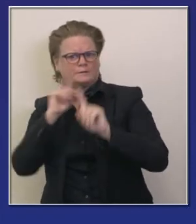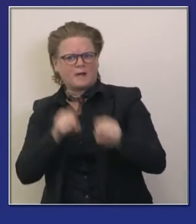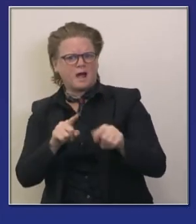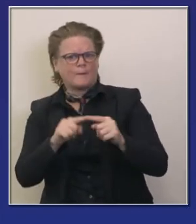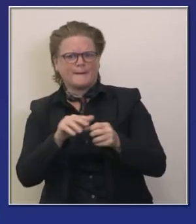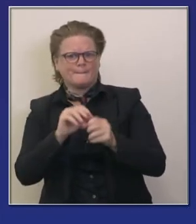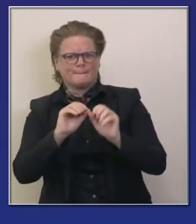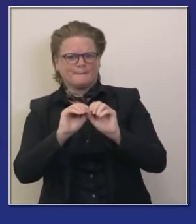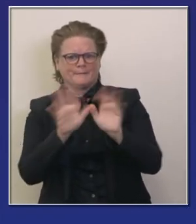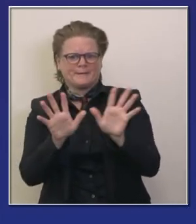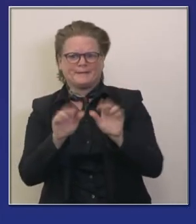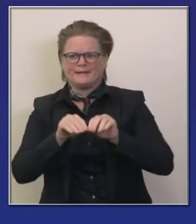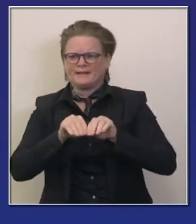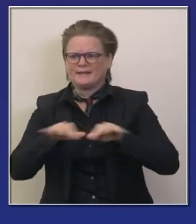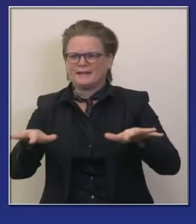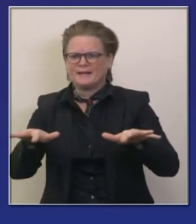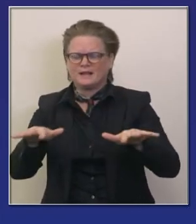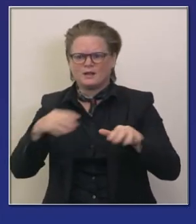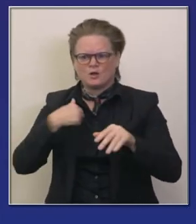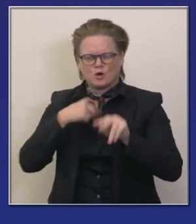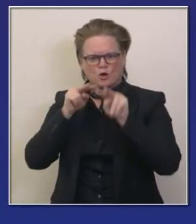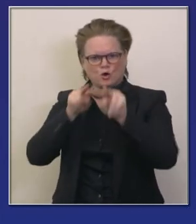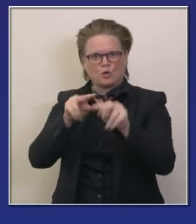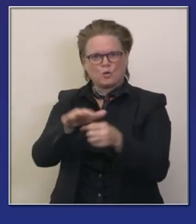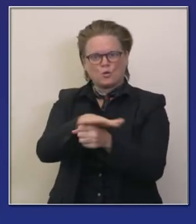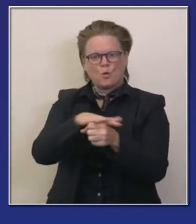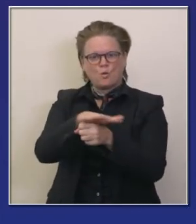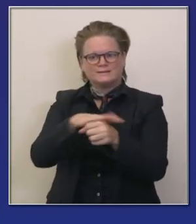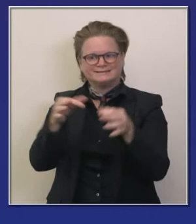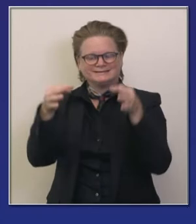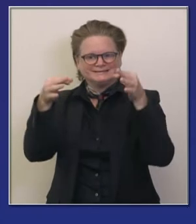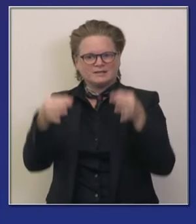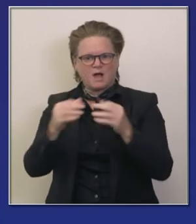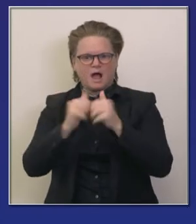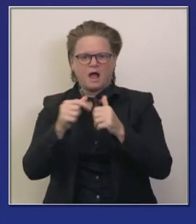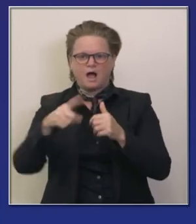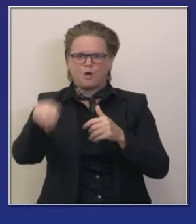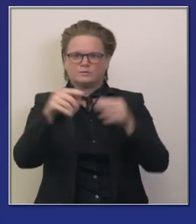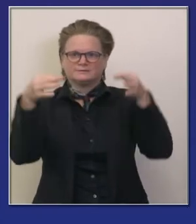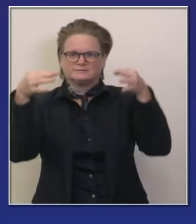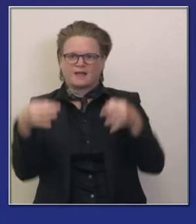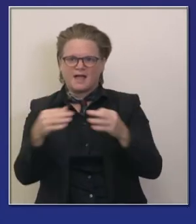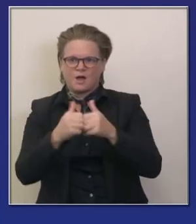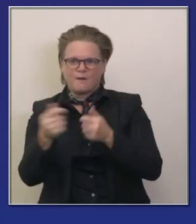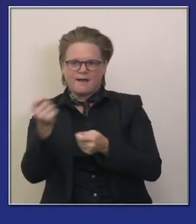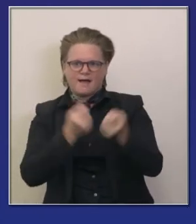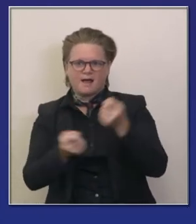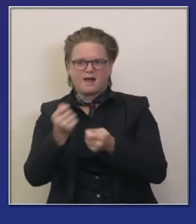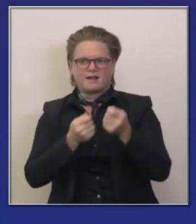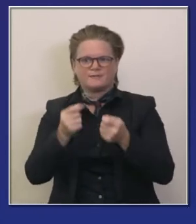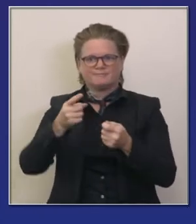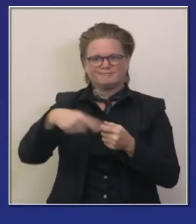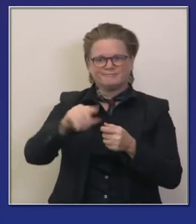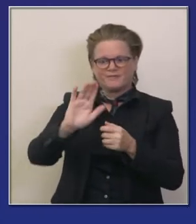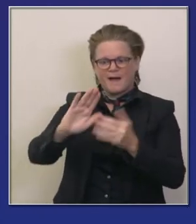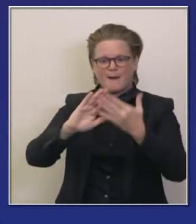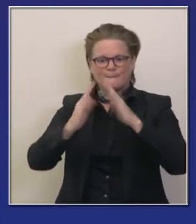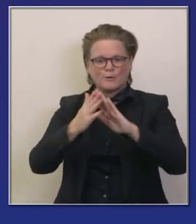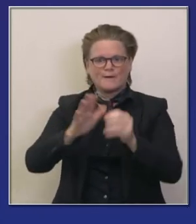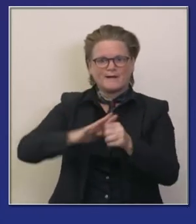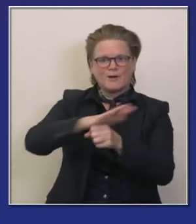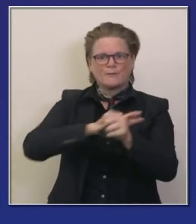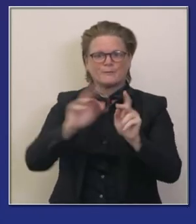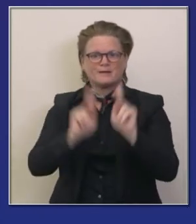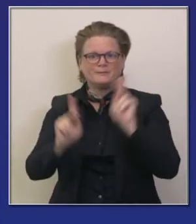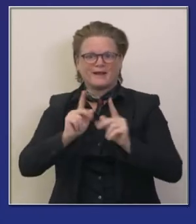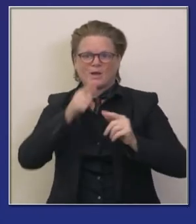pandemia es permitiendo que las localidades determinen cómo quieren abordar la situación nadie está en la